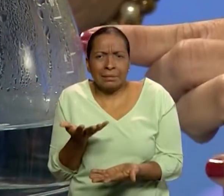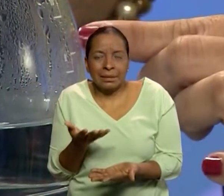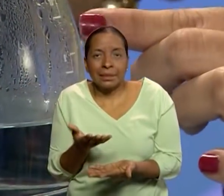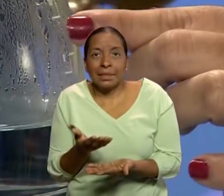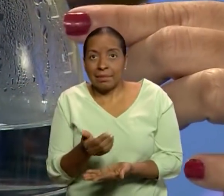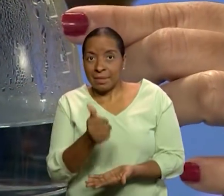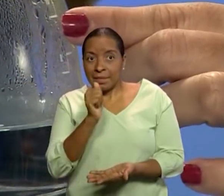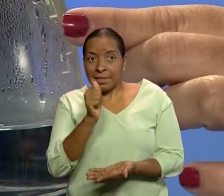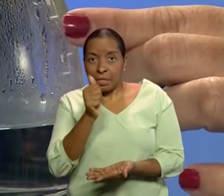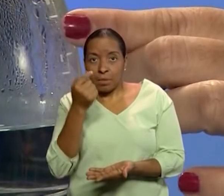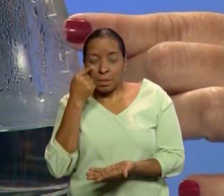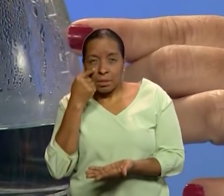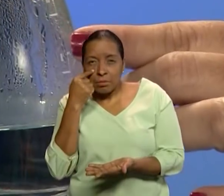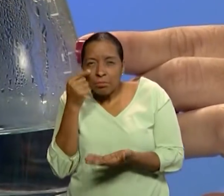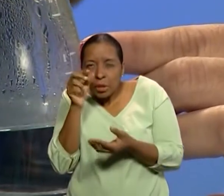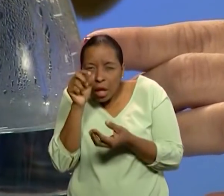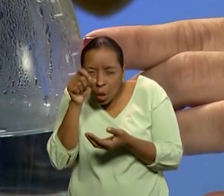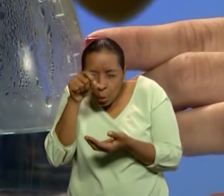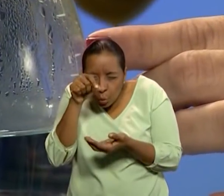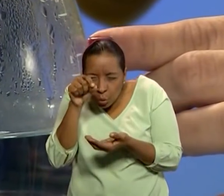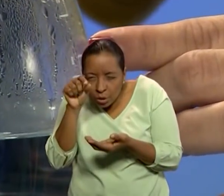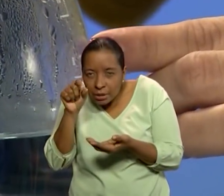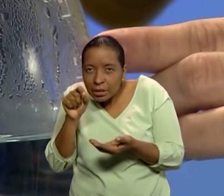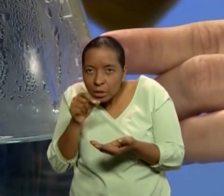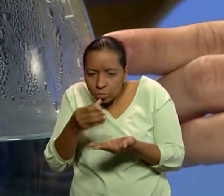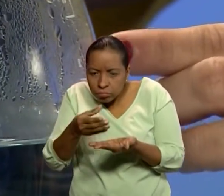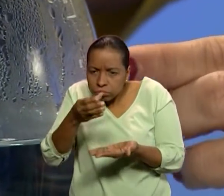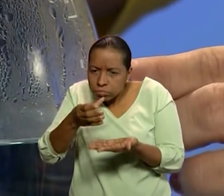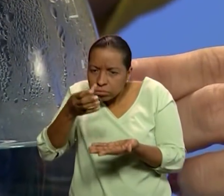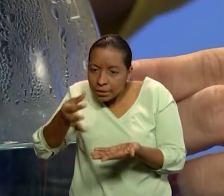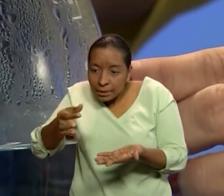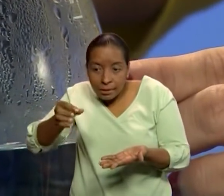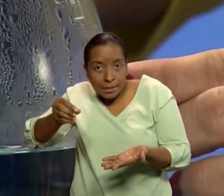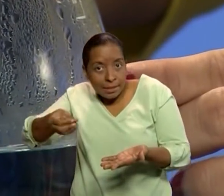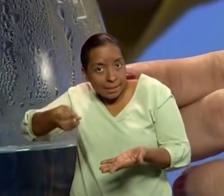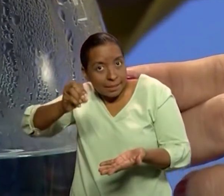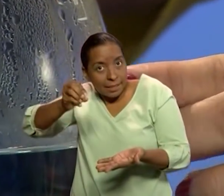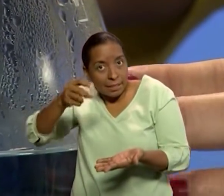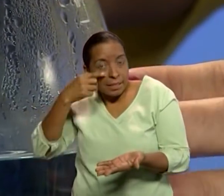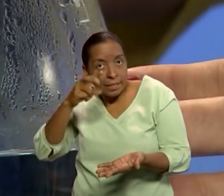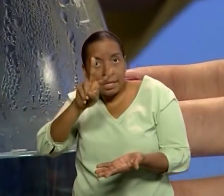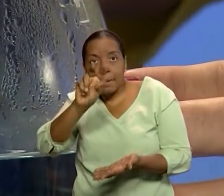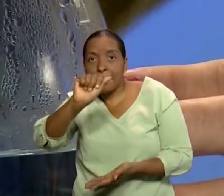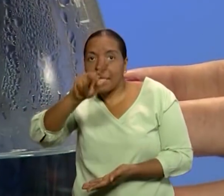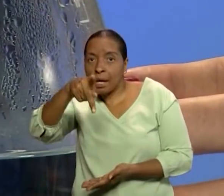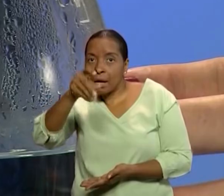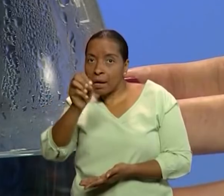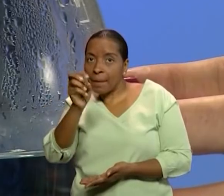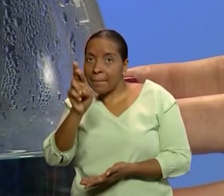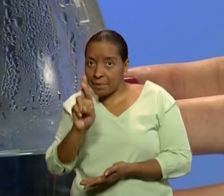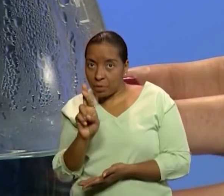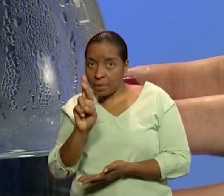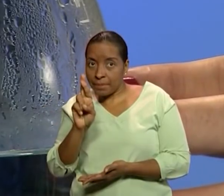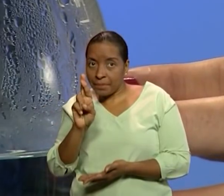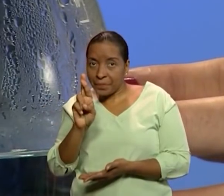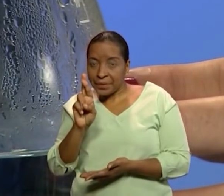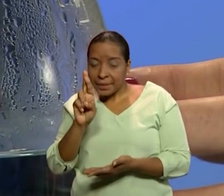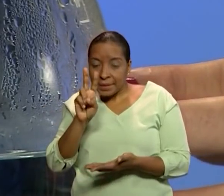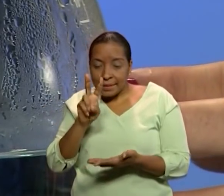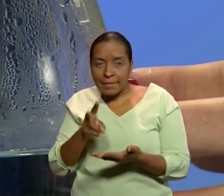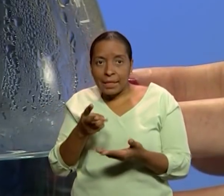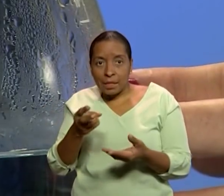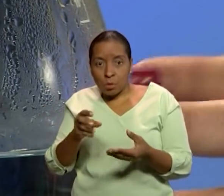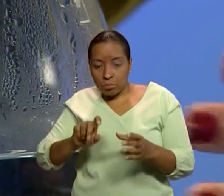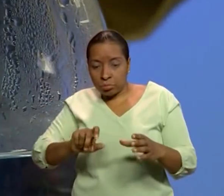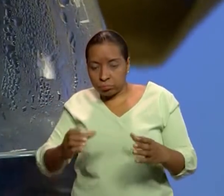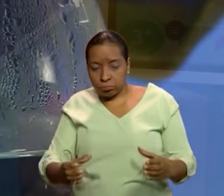Observen que hay unas gotitas en la cafetera. ¿Sí? Ese es el vapor. El vapor del agua que sale del agua